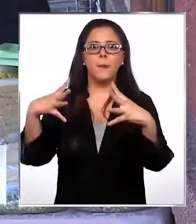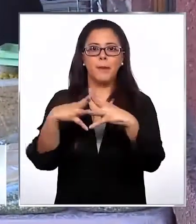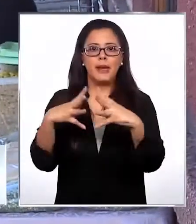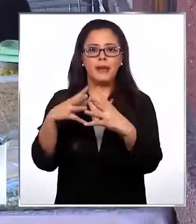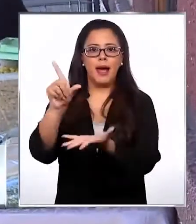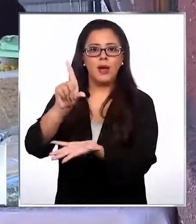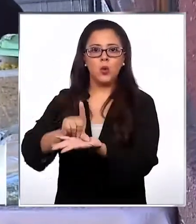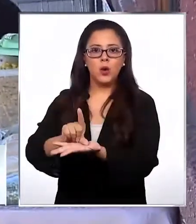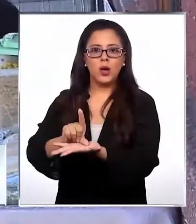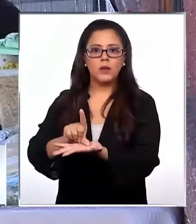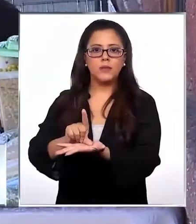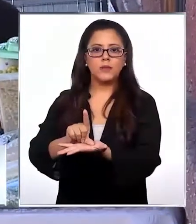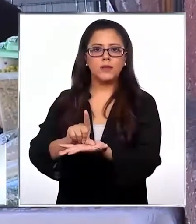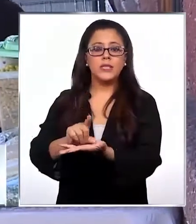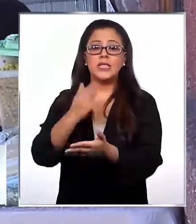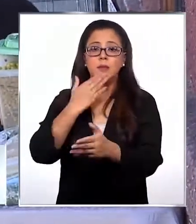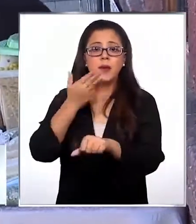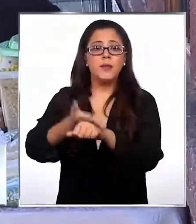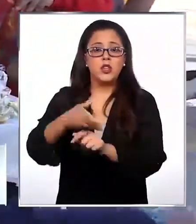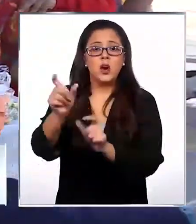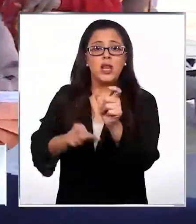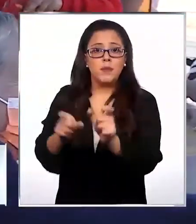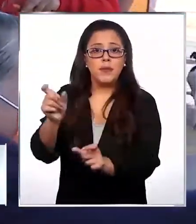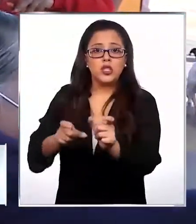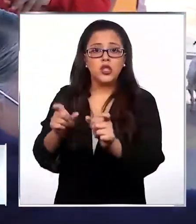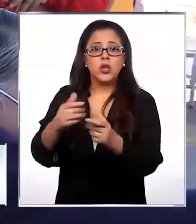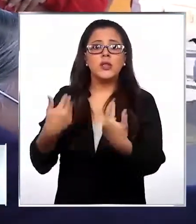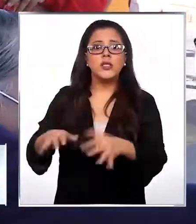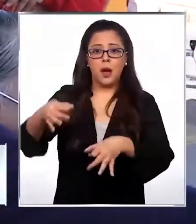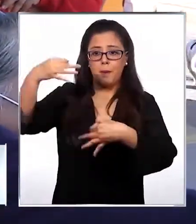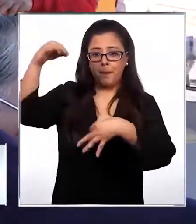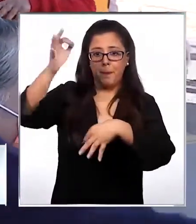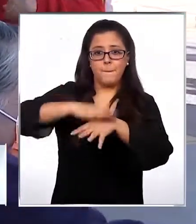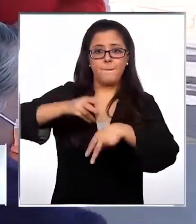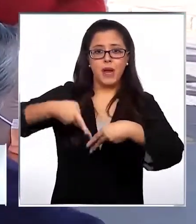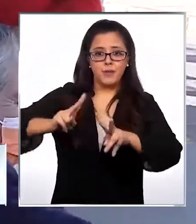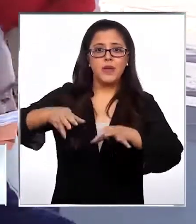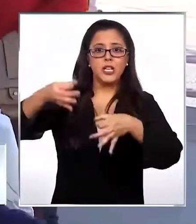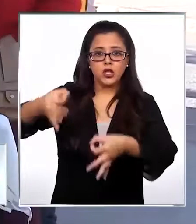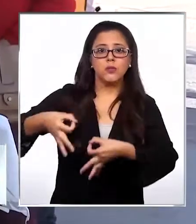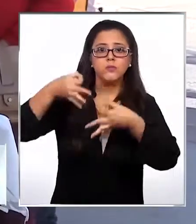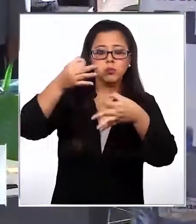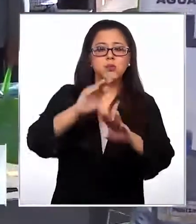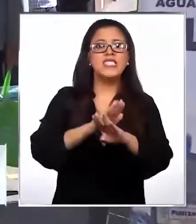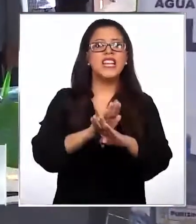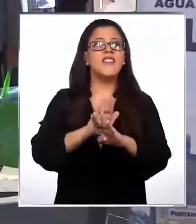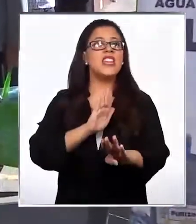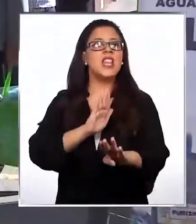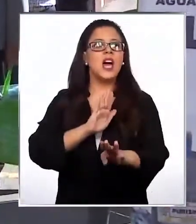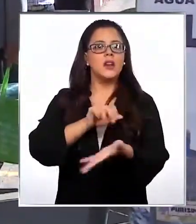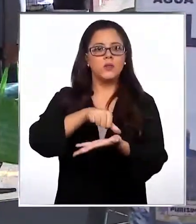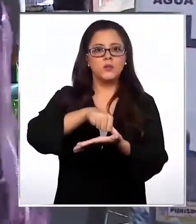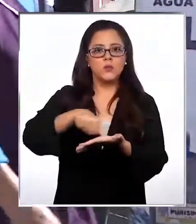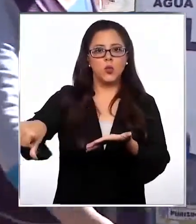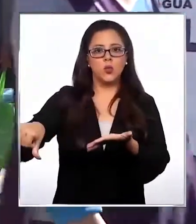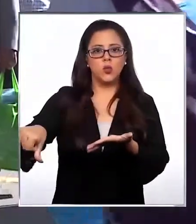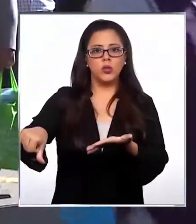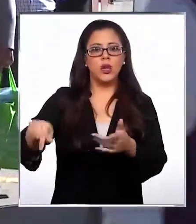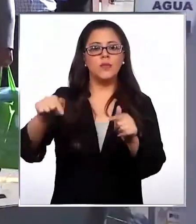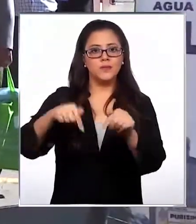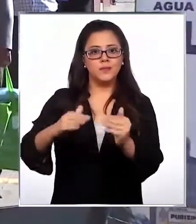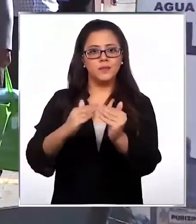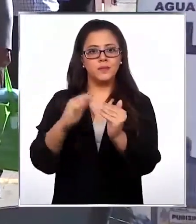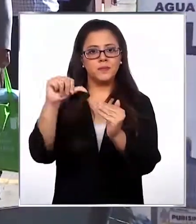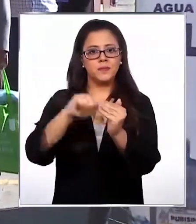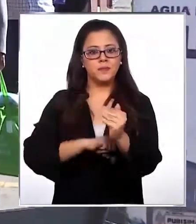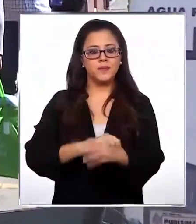militar en la zona. Llamó a la ciudadanía a aportar sus permisos correspondientes y evitar ser sancionados en esta